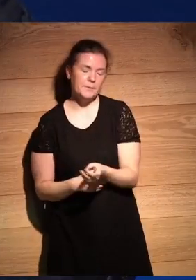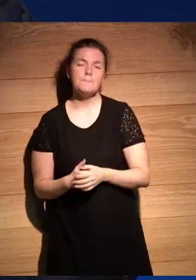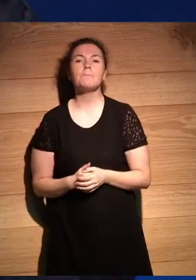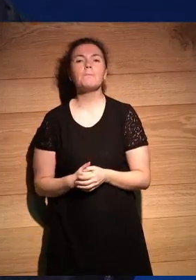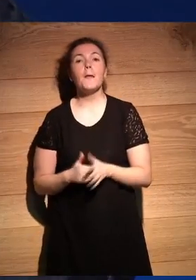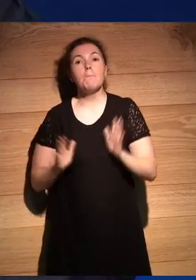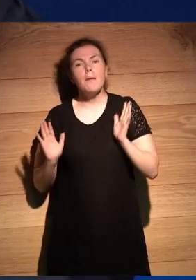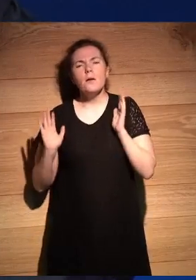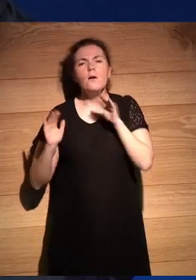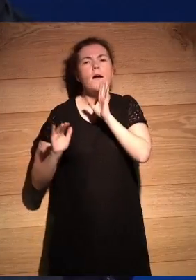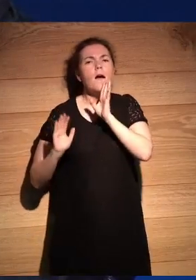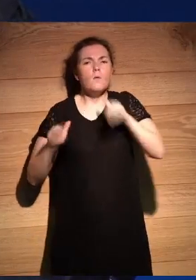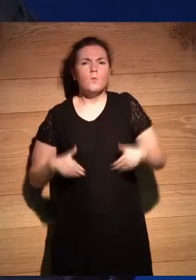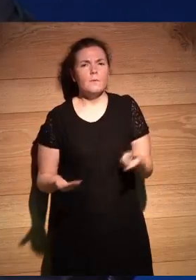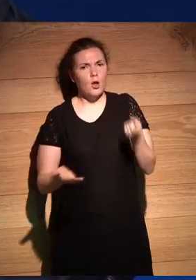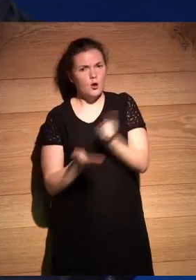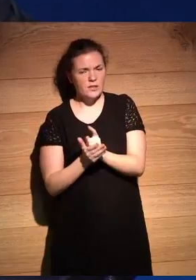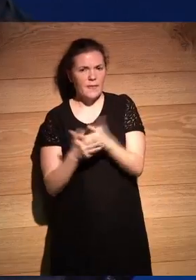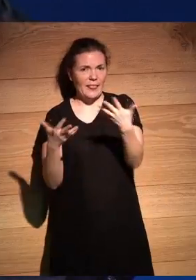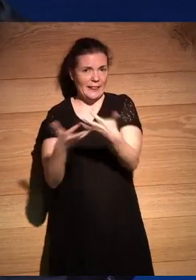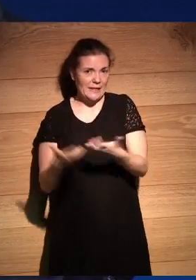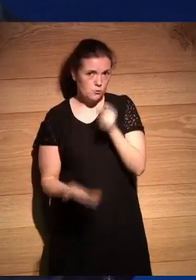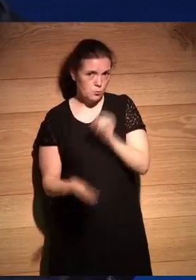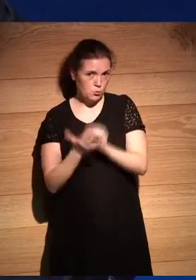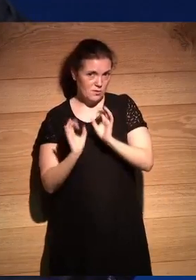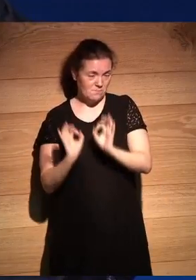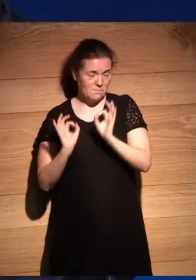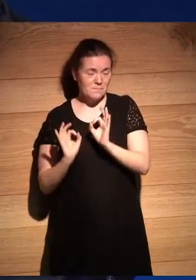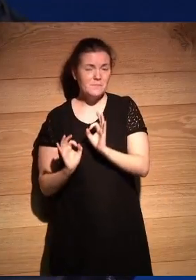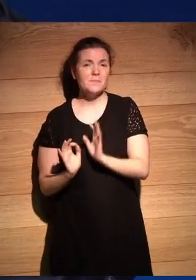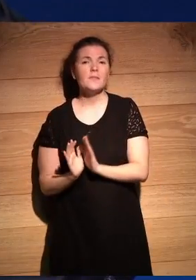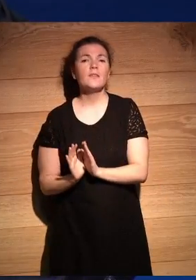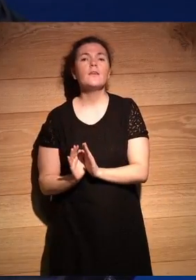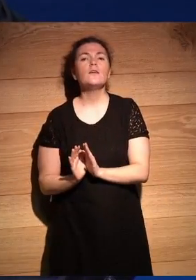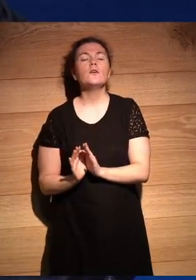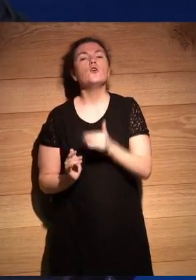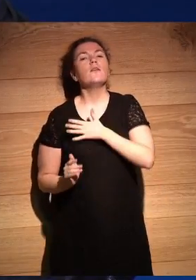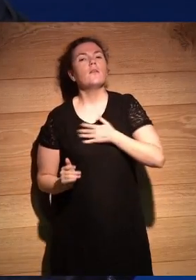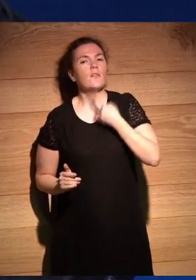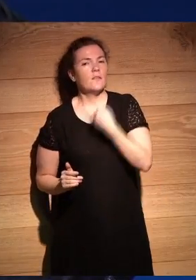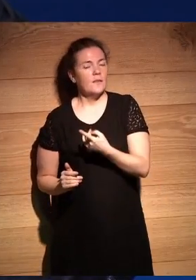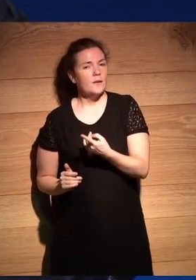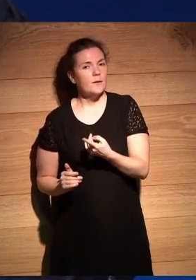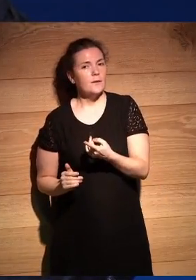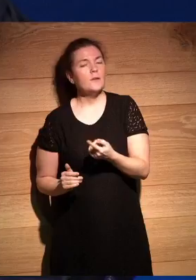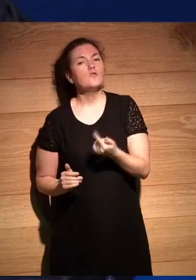pero volviendo al texto aquí puntual a colación de esto quiero decir yo lo que también quise hacer me